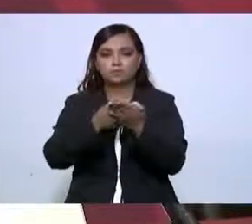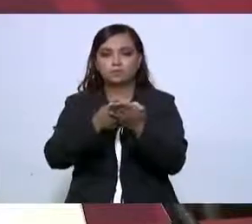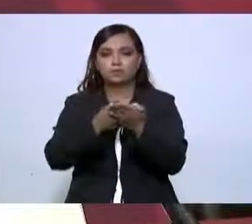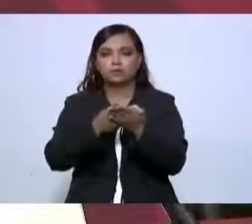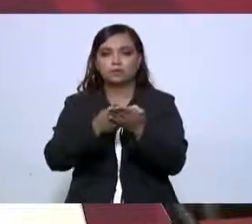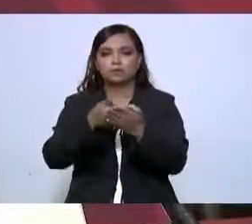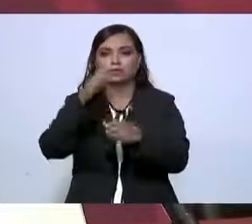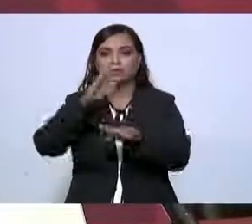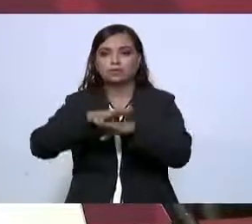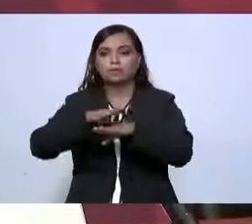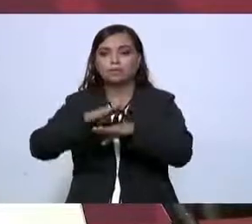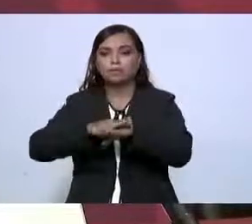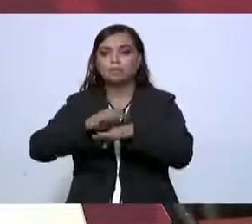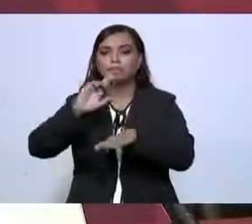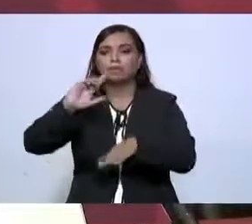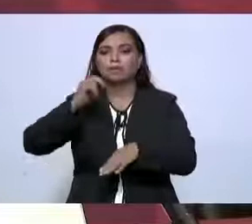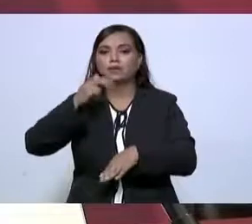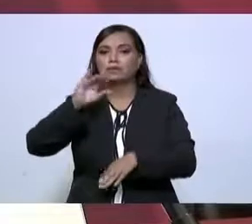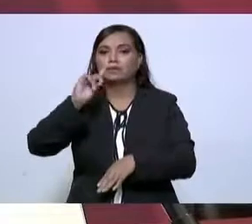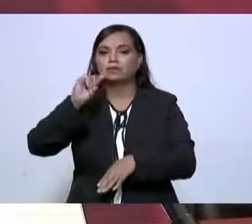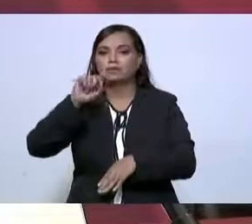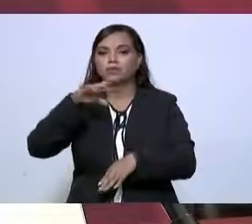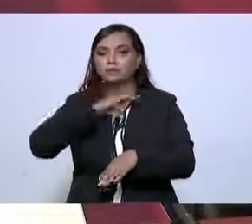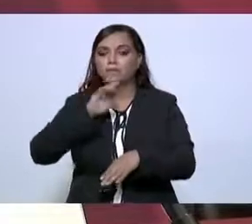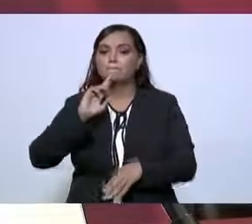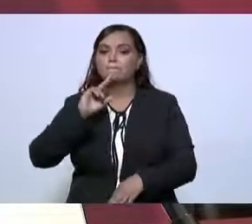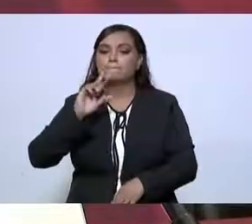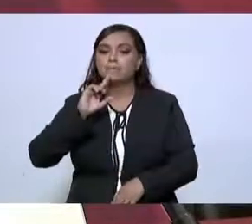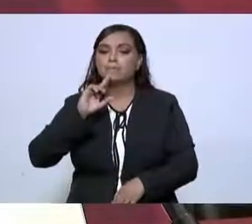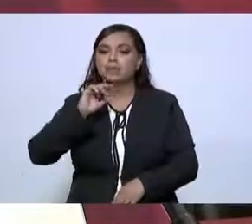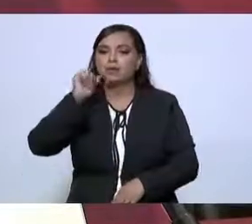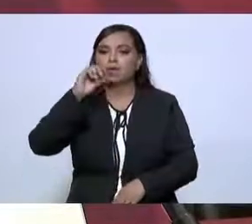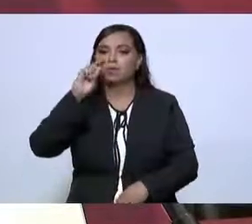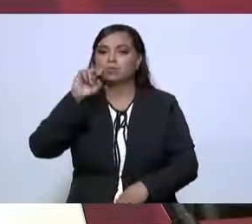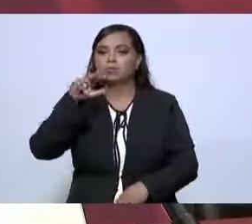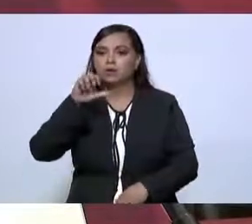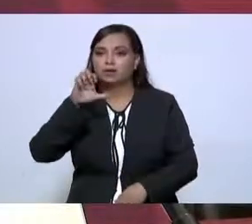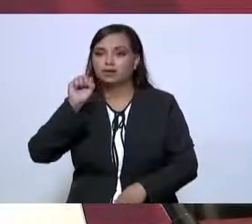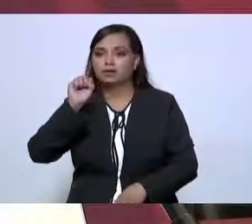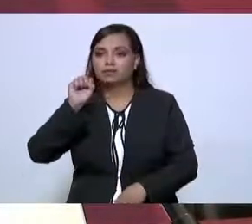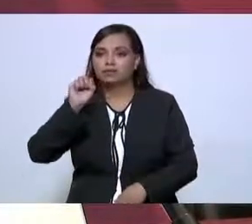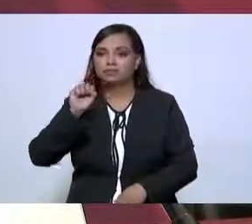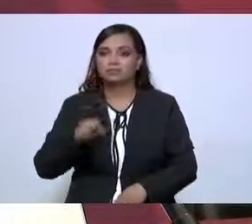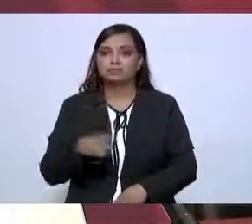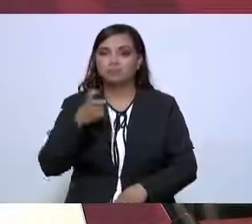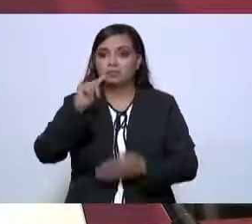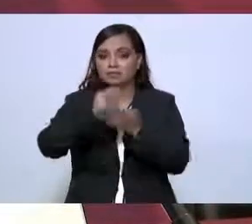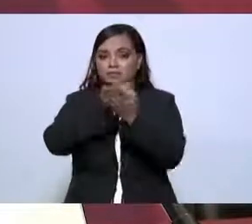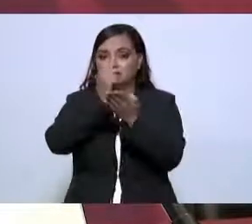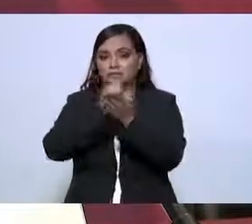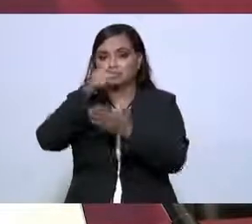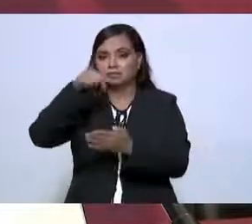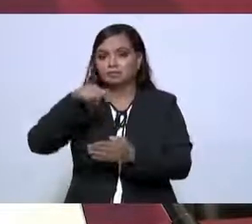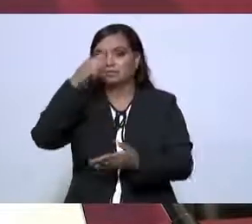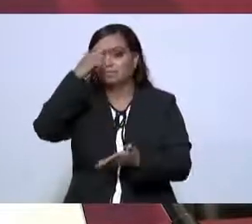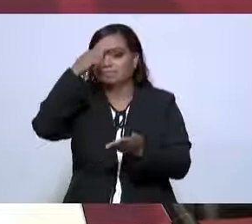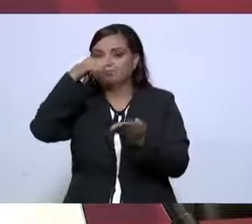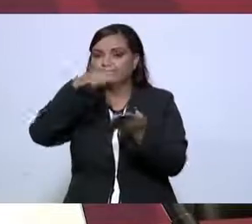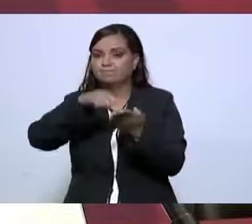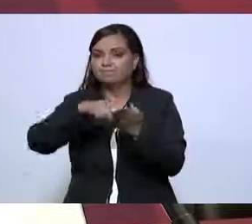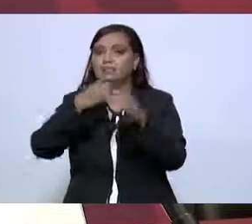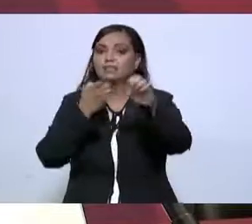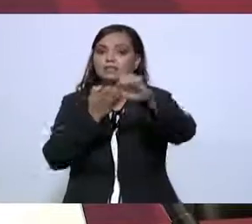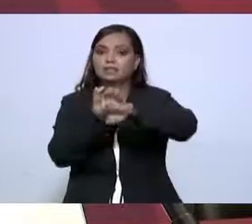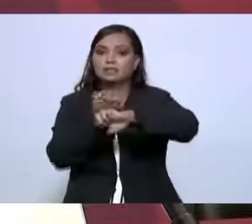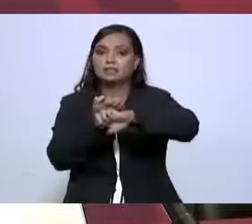rehabilitación y mejoramiento de las aduanas en Tamaulipas. Creo que es el